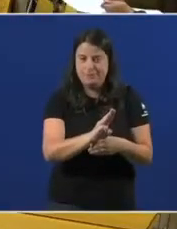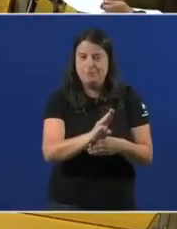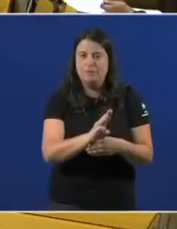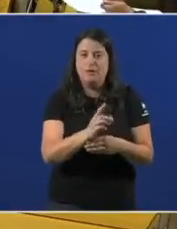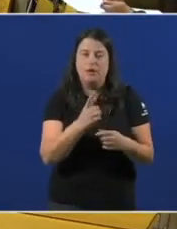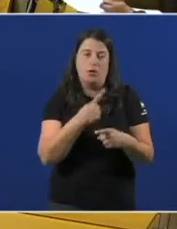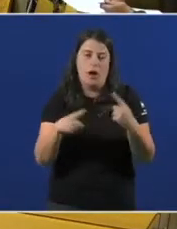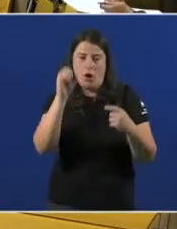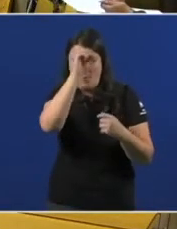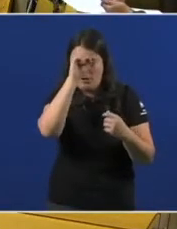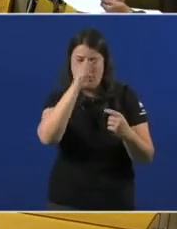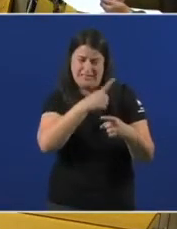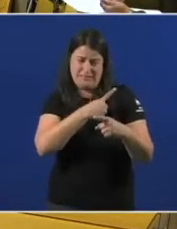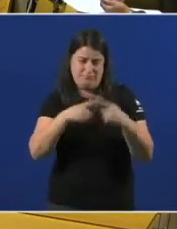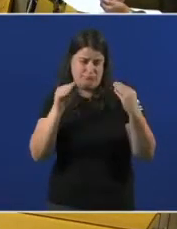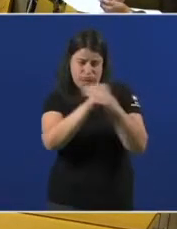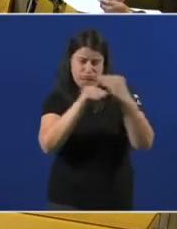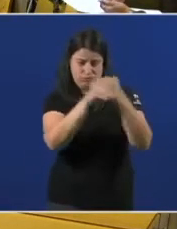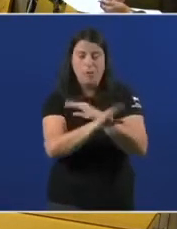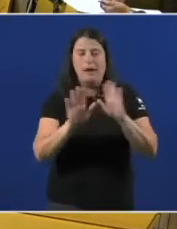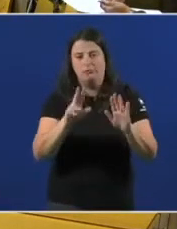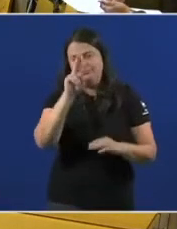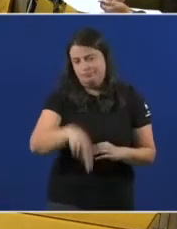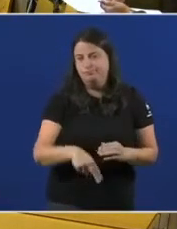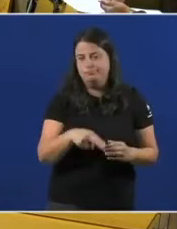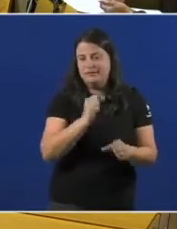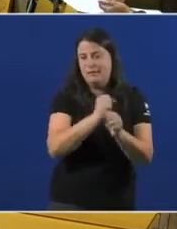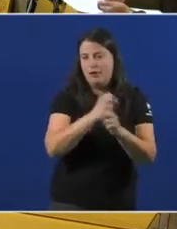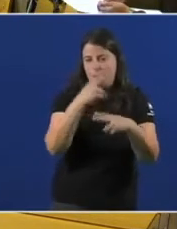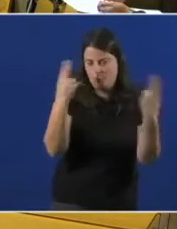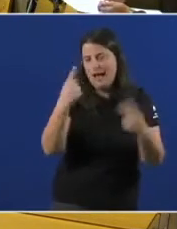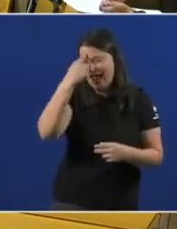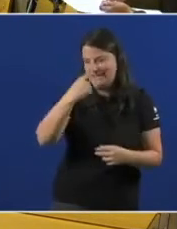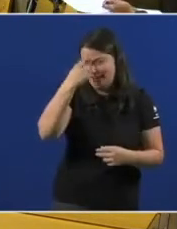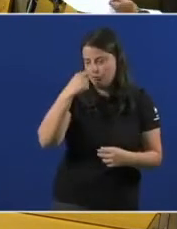diferenzas, foi un servidor público e votaremos lo de menos neste hemiciclo.